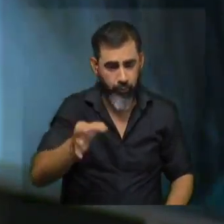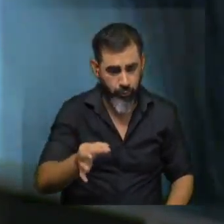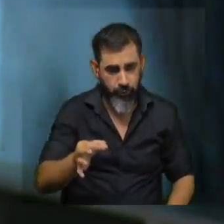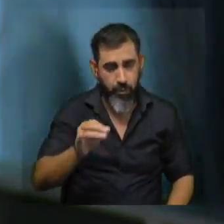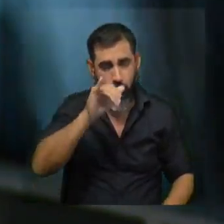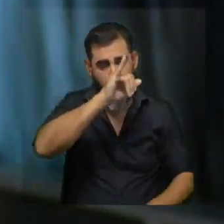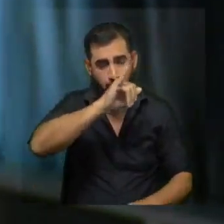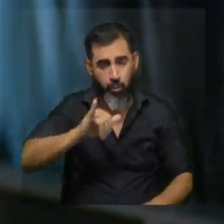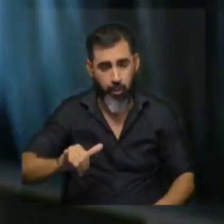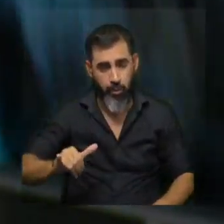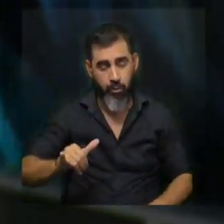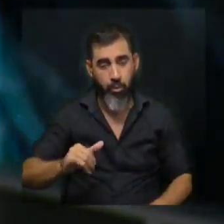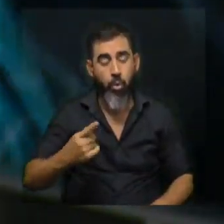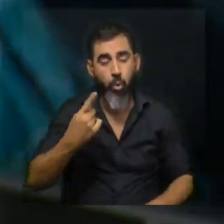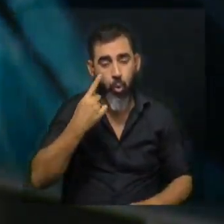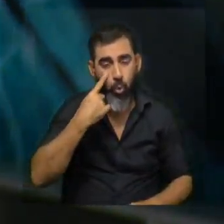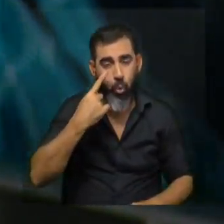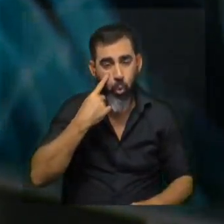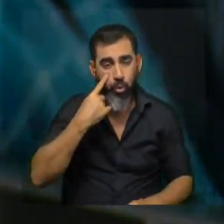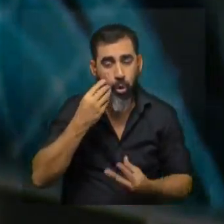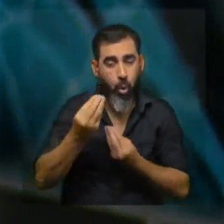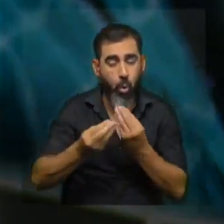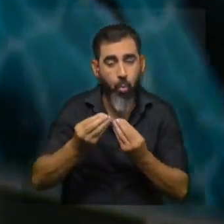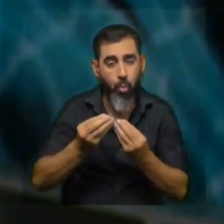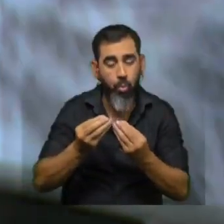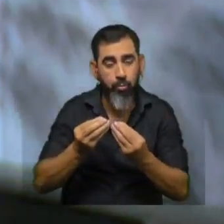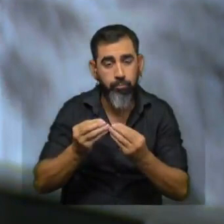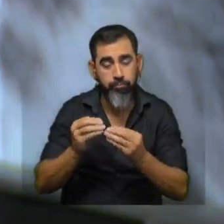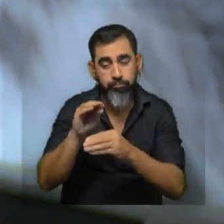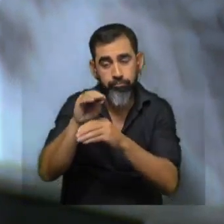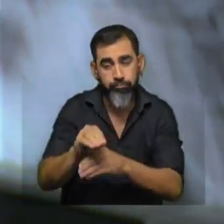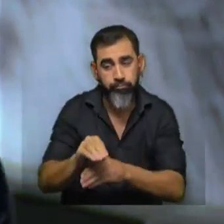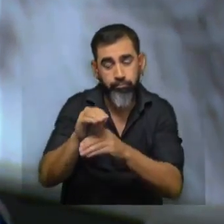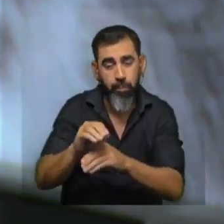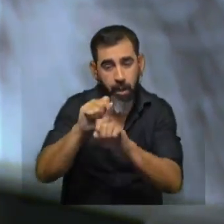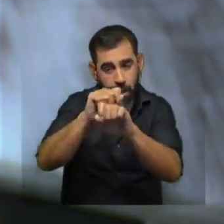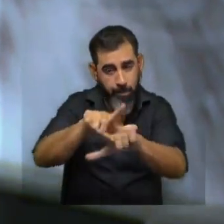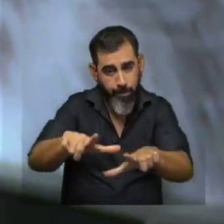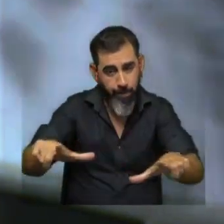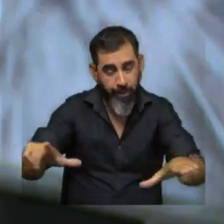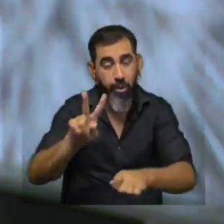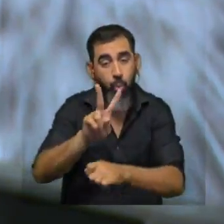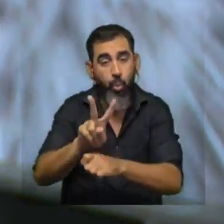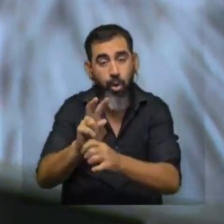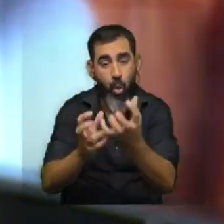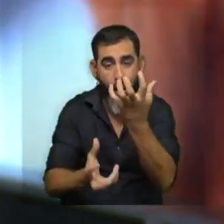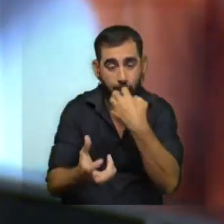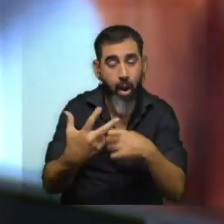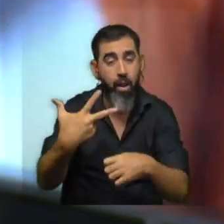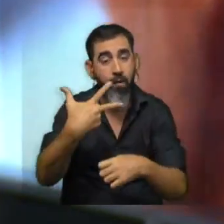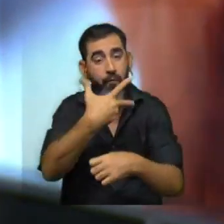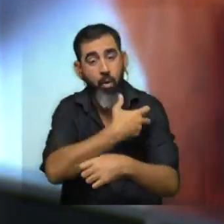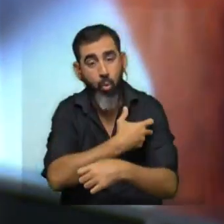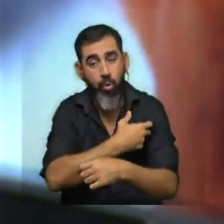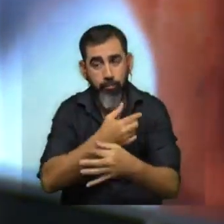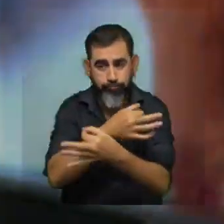promedio tenemos conocimientos sobre cómo mantener también determinada higiene el cuidado del animal las vacunas todo lo